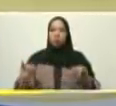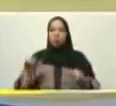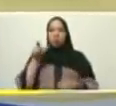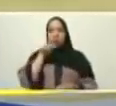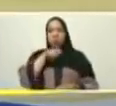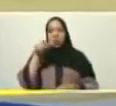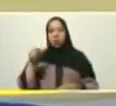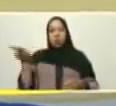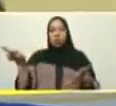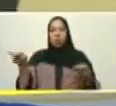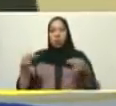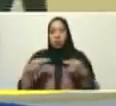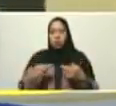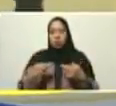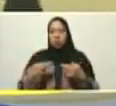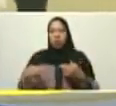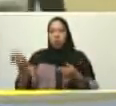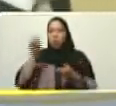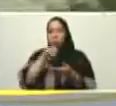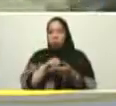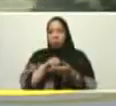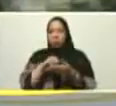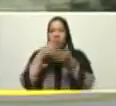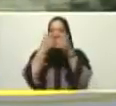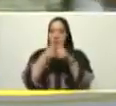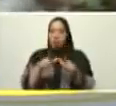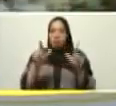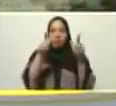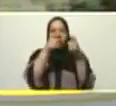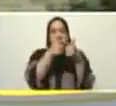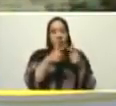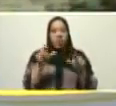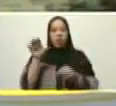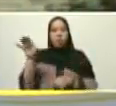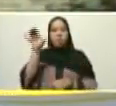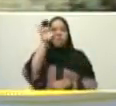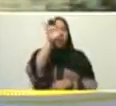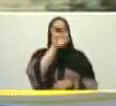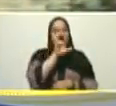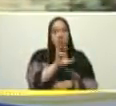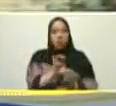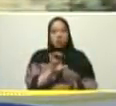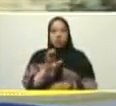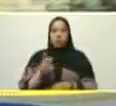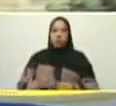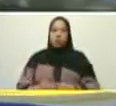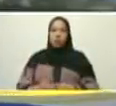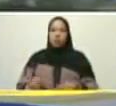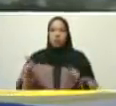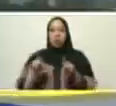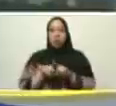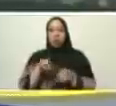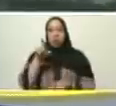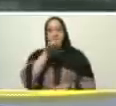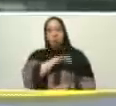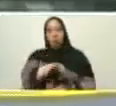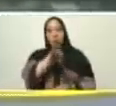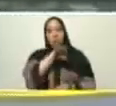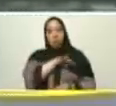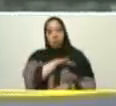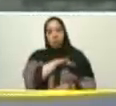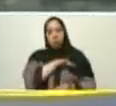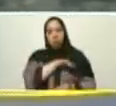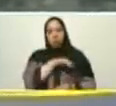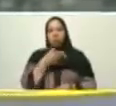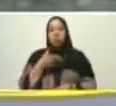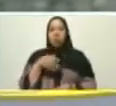regresión de las independencias que habían conquistado San Martín, más al sur, hacia el